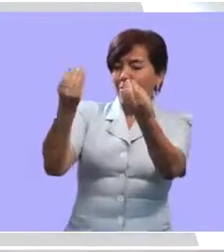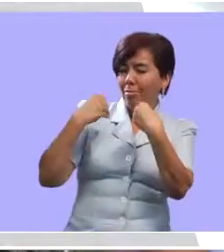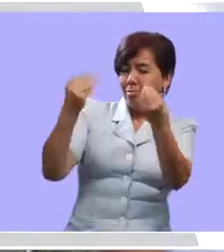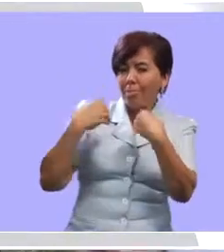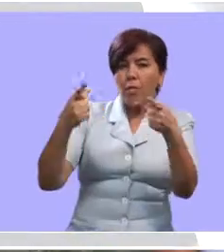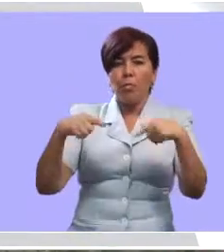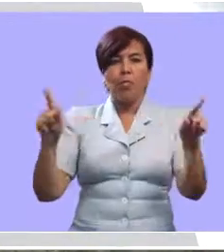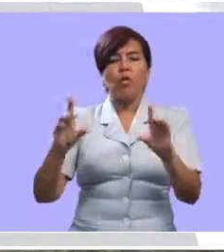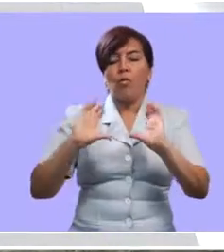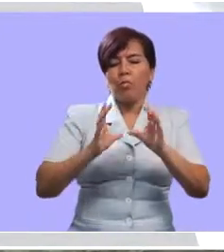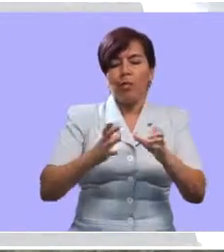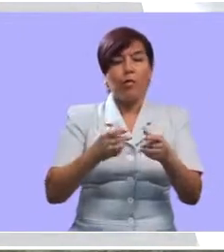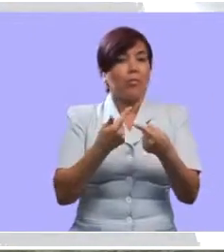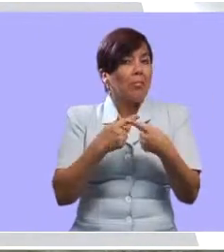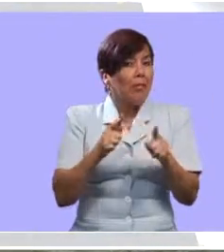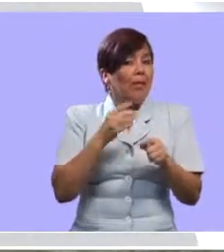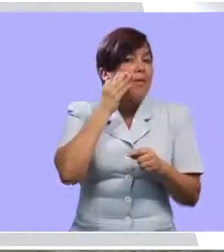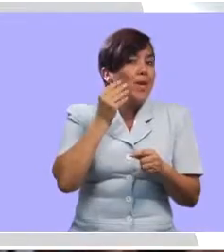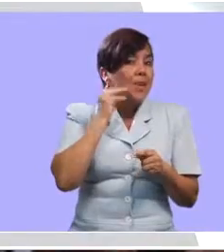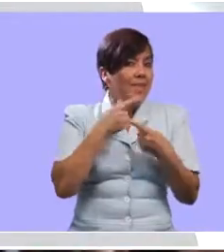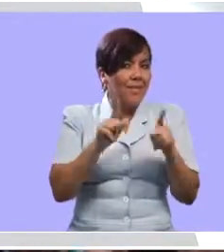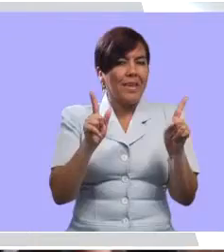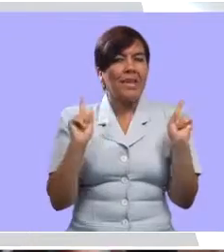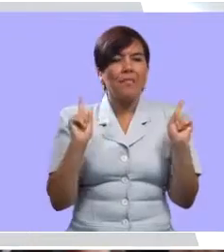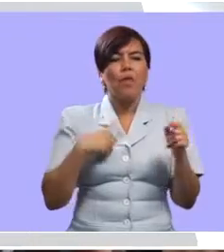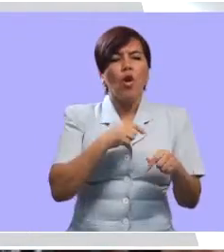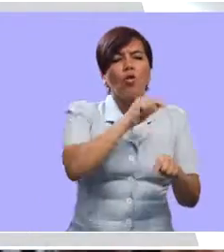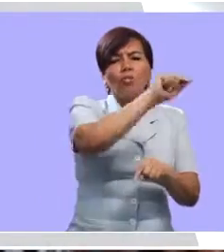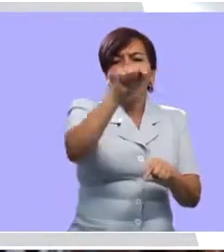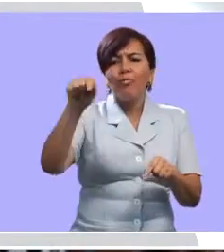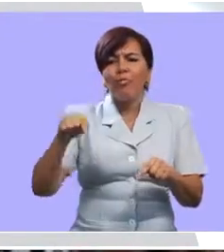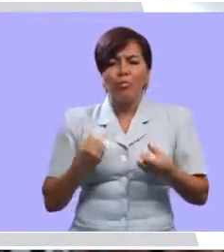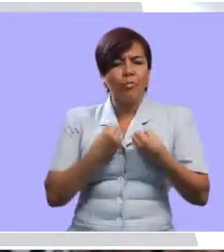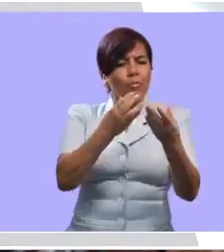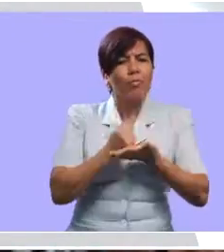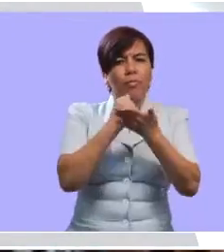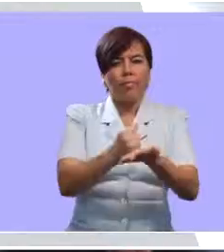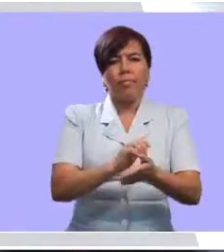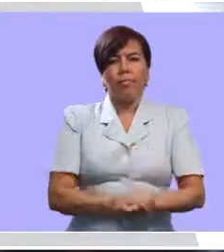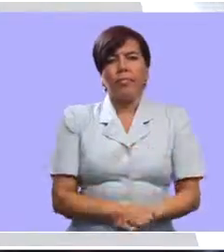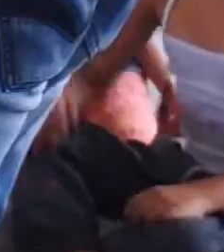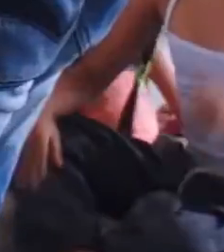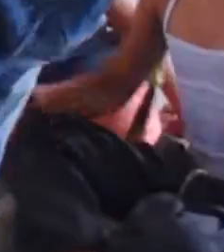que aunque está dentro de su escuela, viven algo diferente. Y pues esa es la intención, llegar a todos los lugares donde podamos.